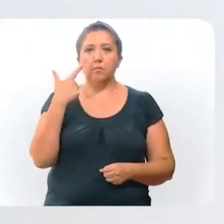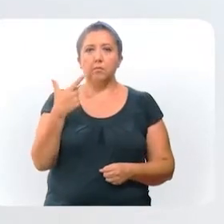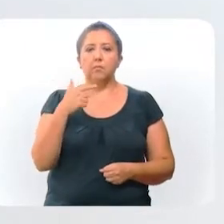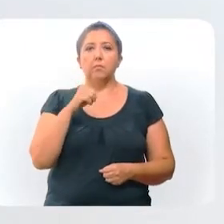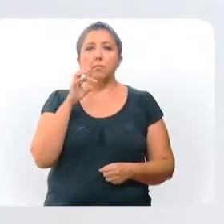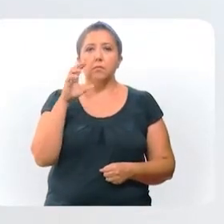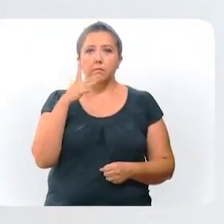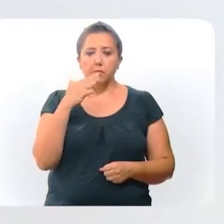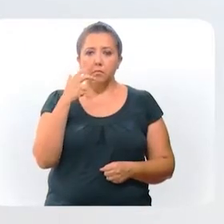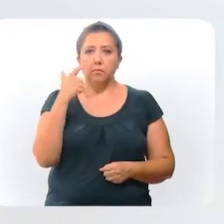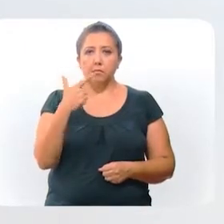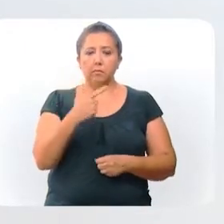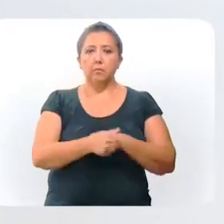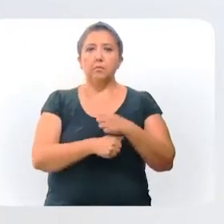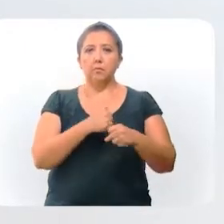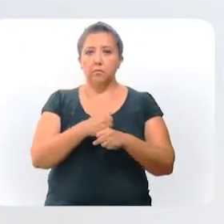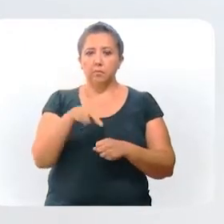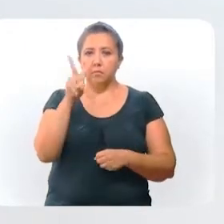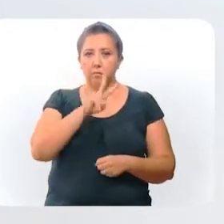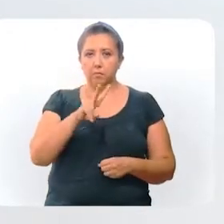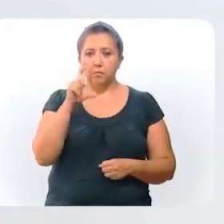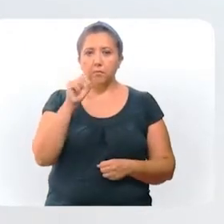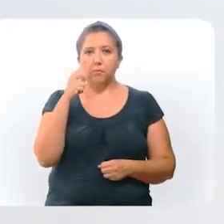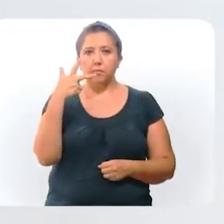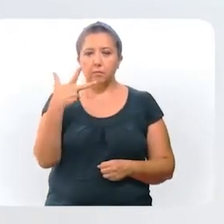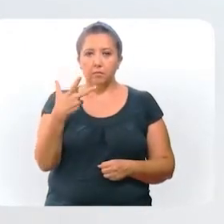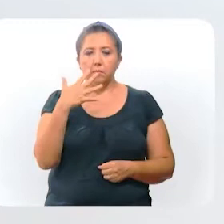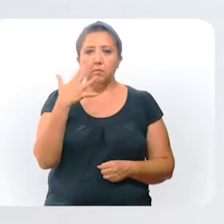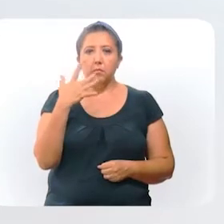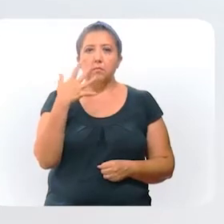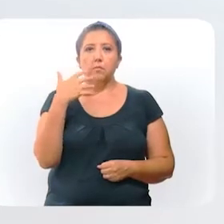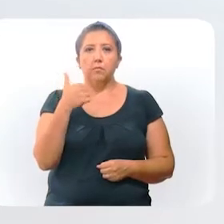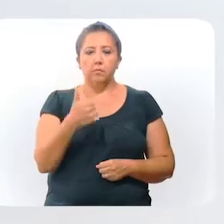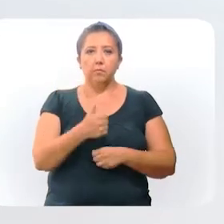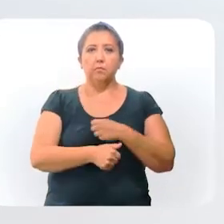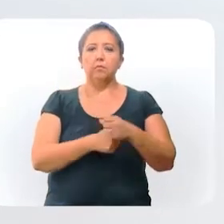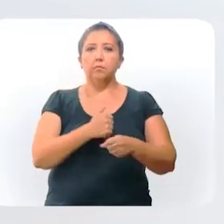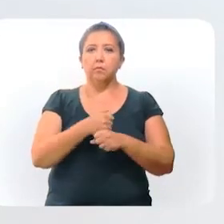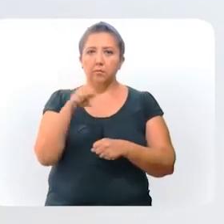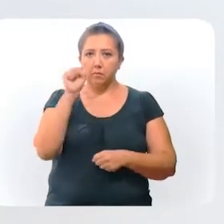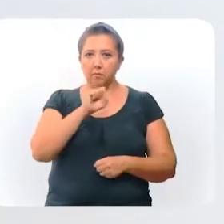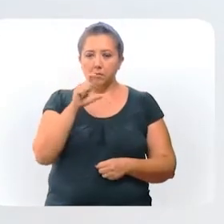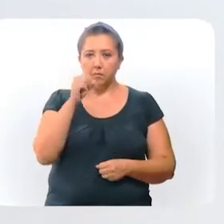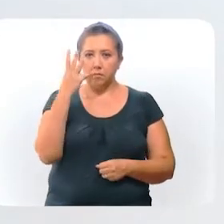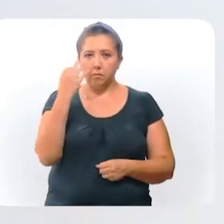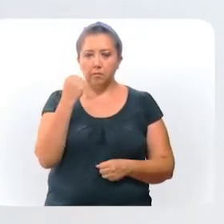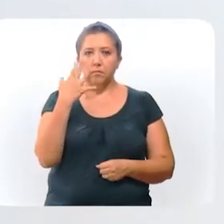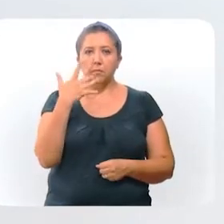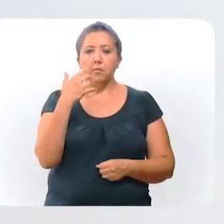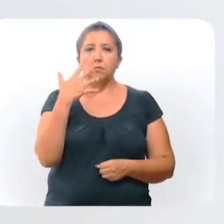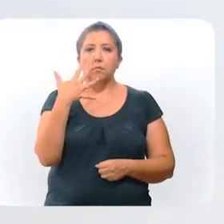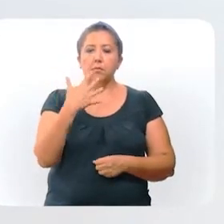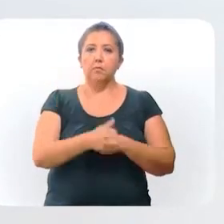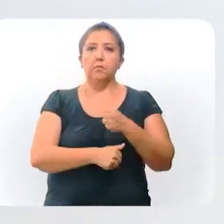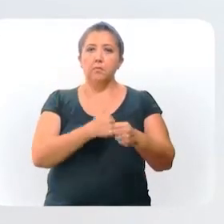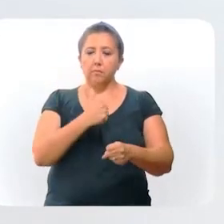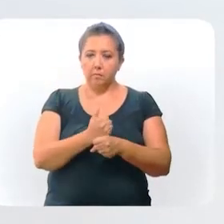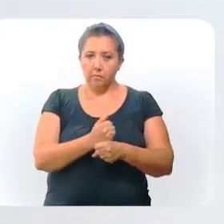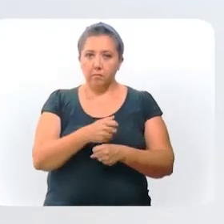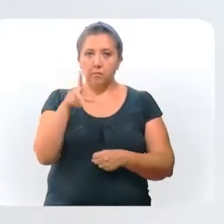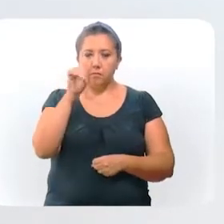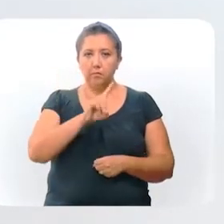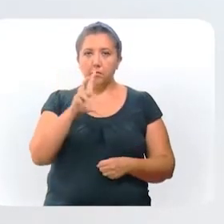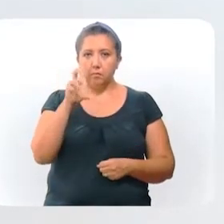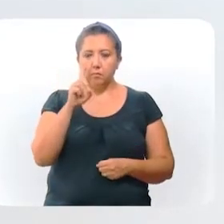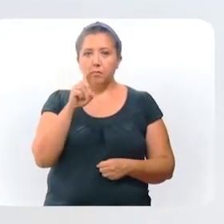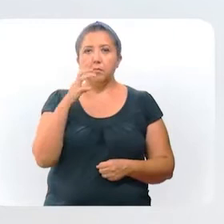los de 57 años. Viernes 28 a los de 56 años. Sábado 29 a los de 55 años. Domingo 30